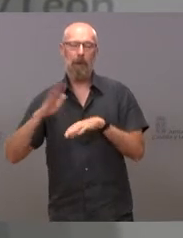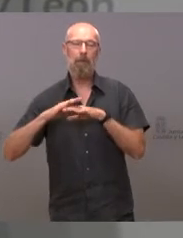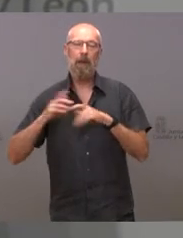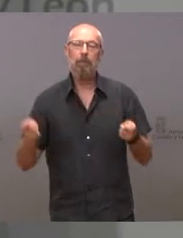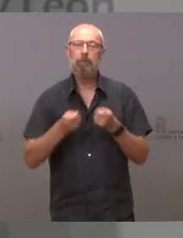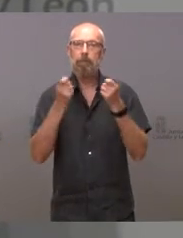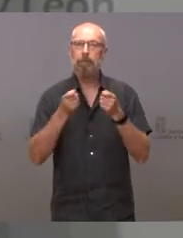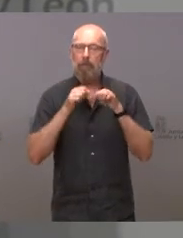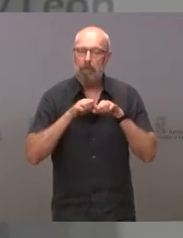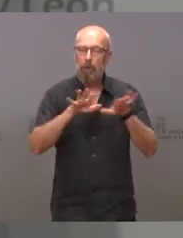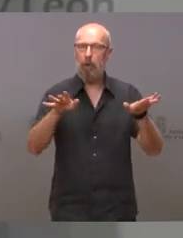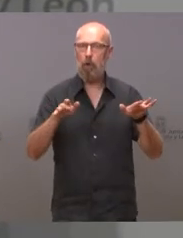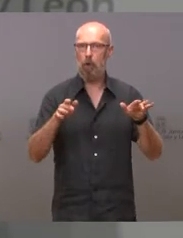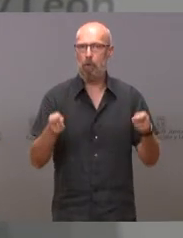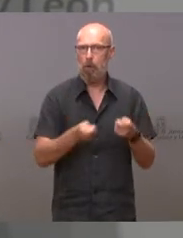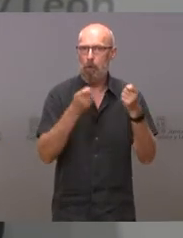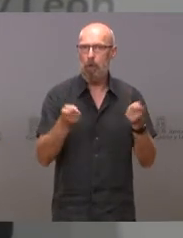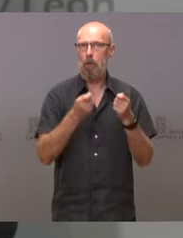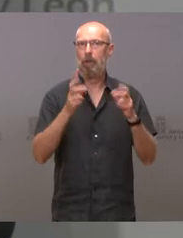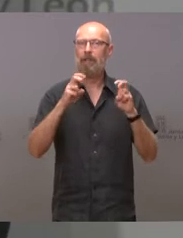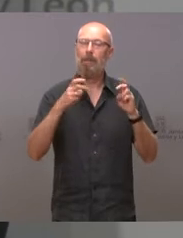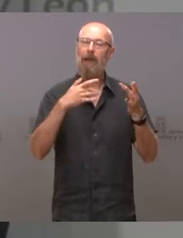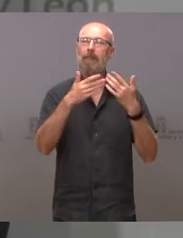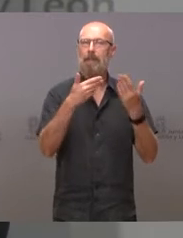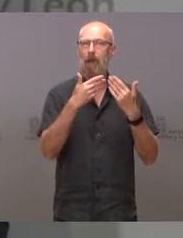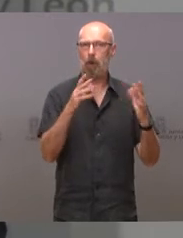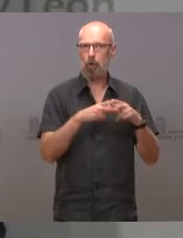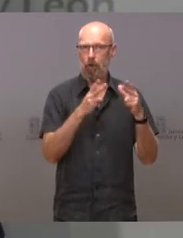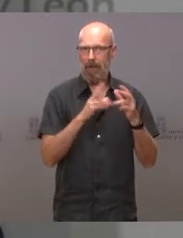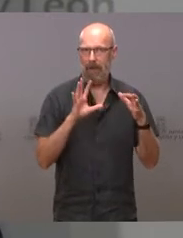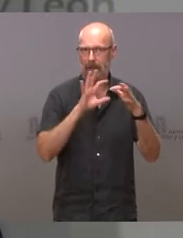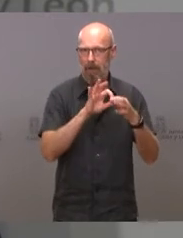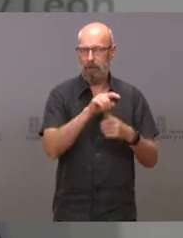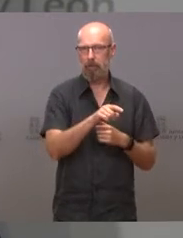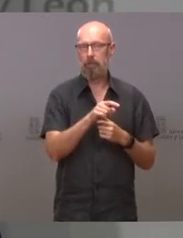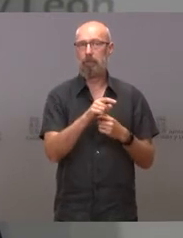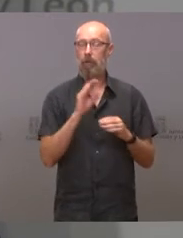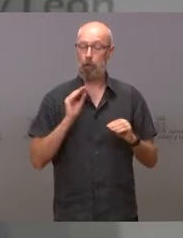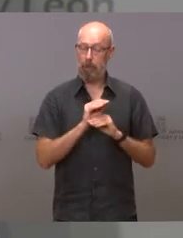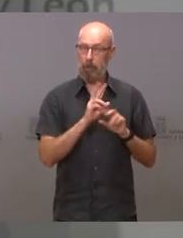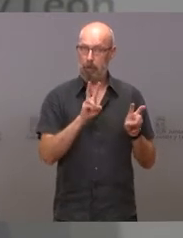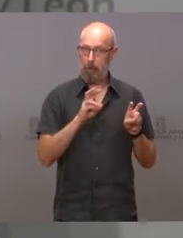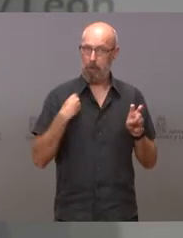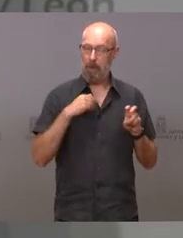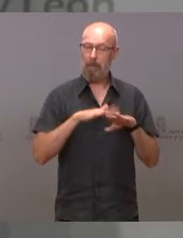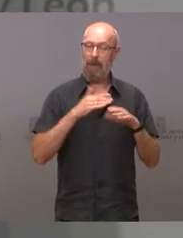de las medidas incluidas en el diálogo social. Es una nueva subvención al diálogo social para